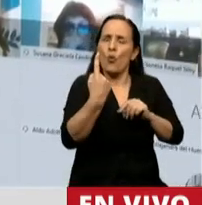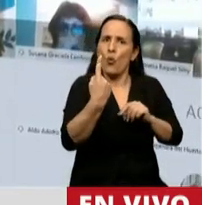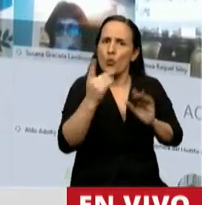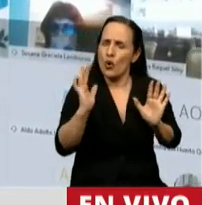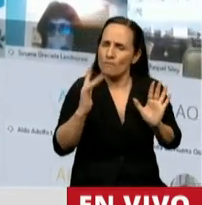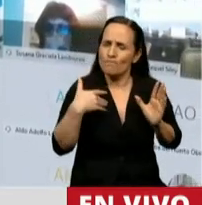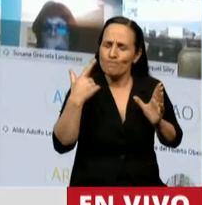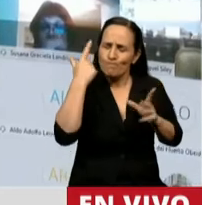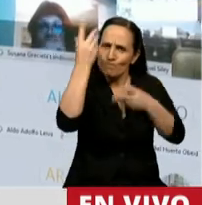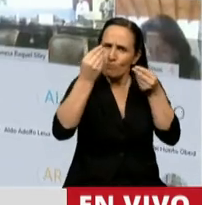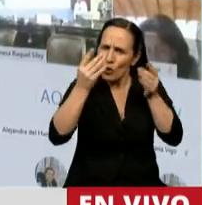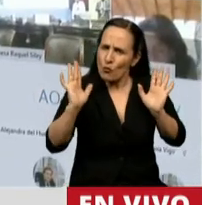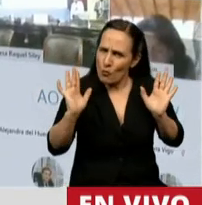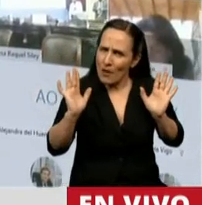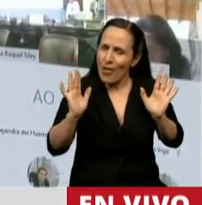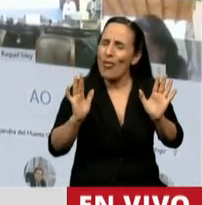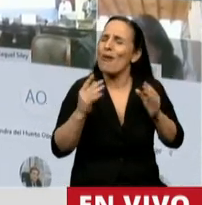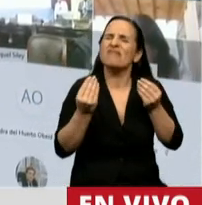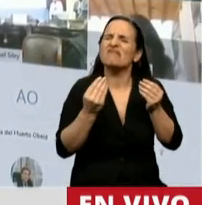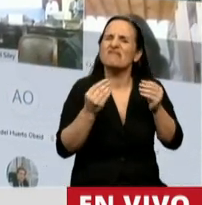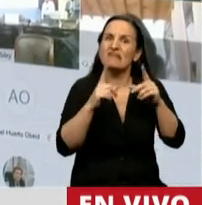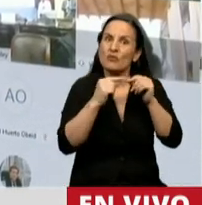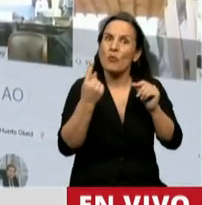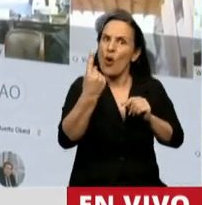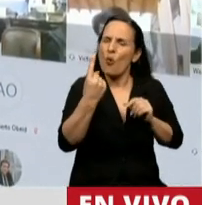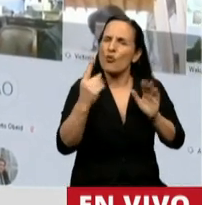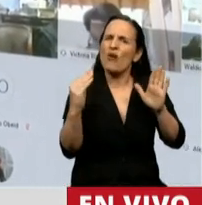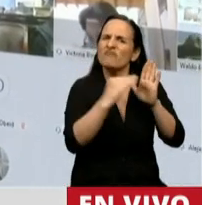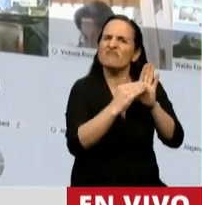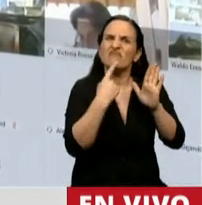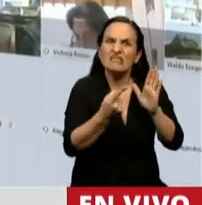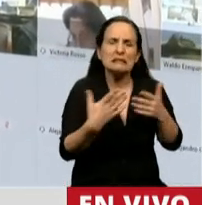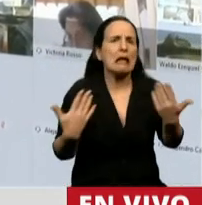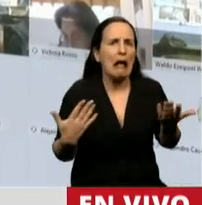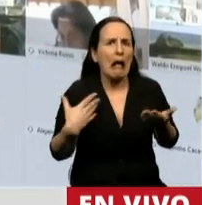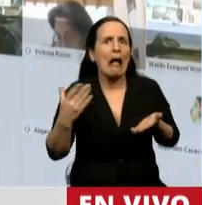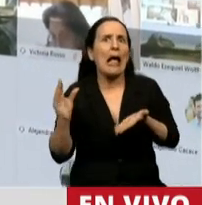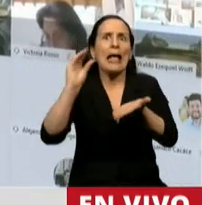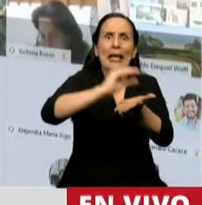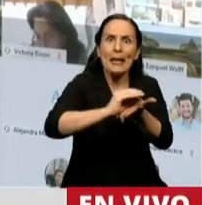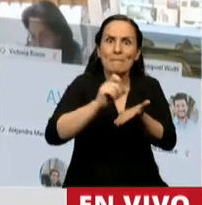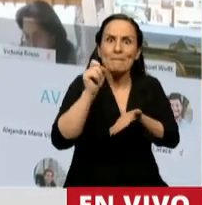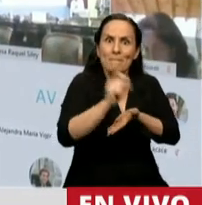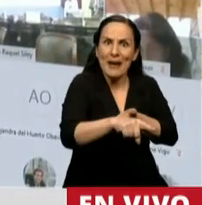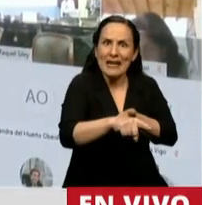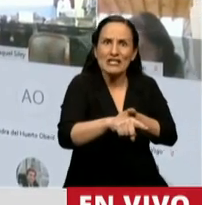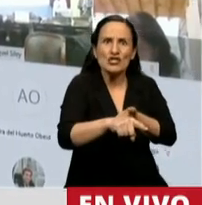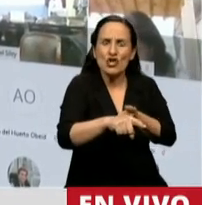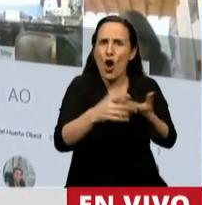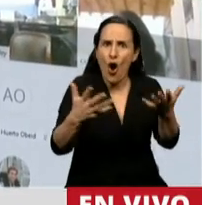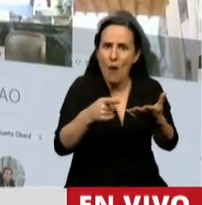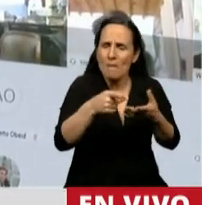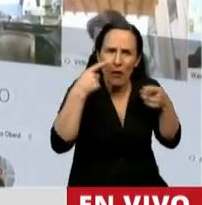establece que deberá priorizarse aquellas inversiones que tengan impacto directo en la economía real,